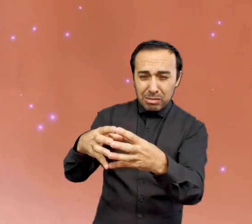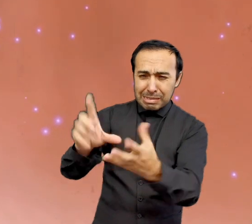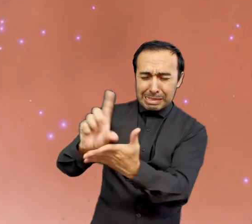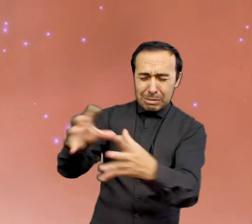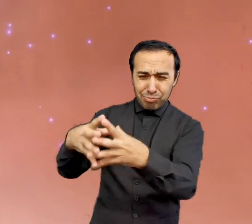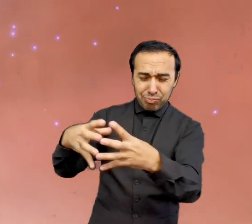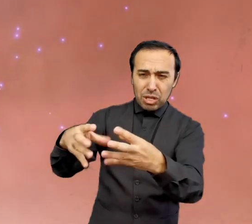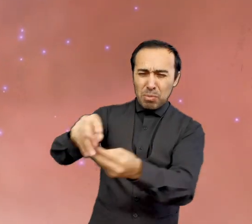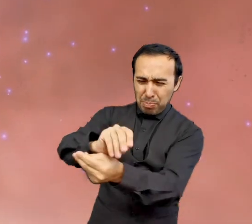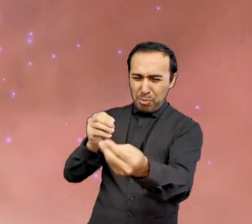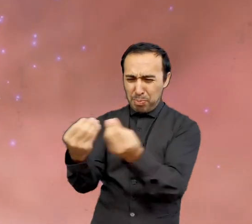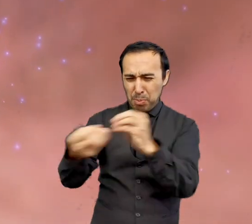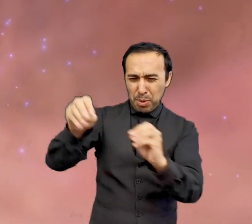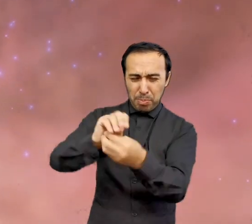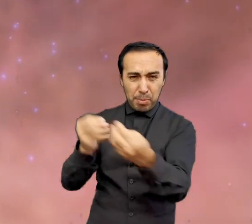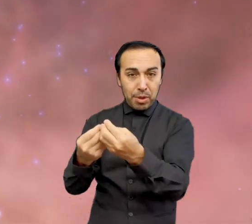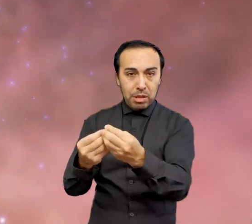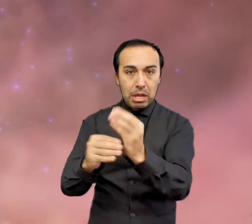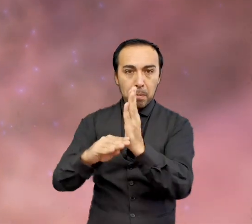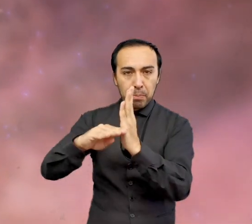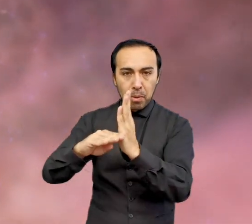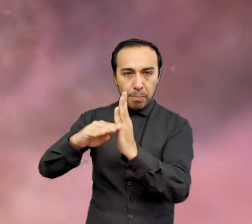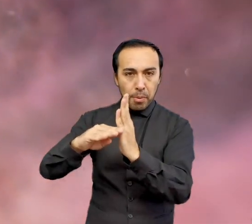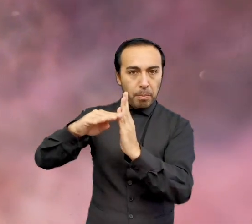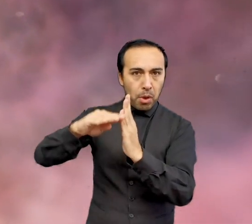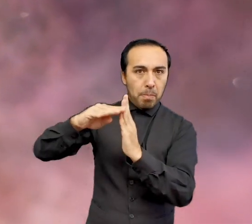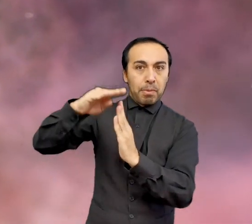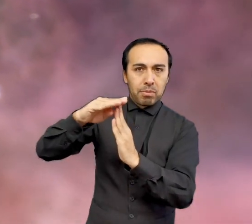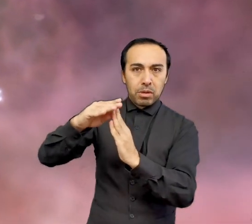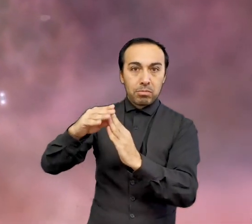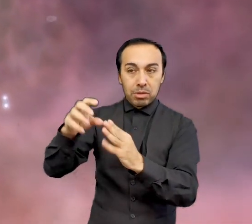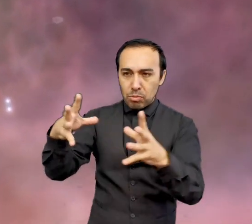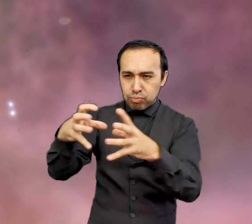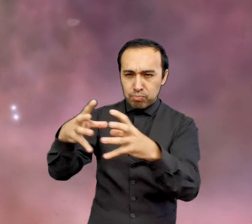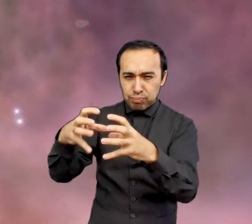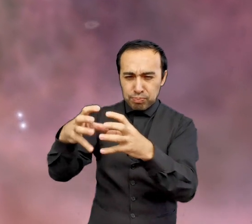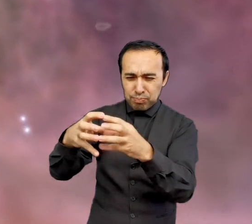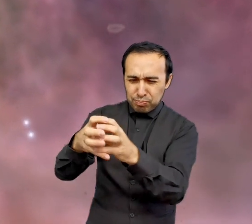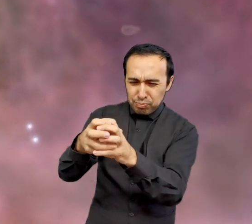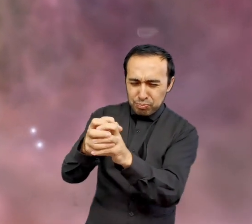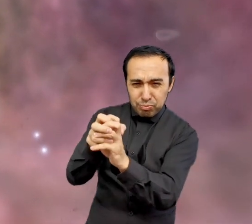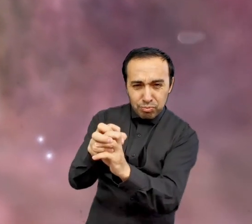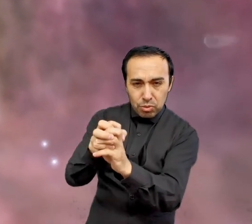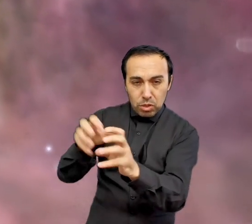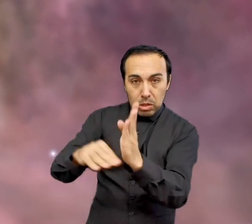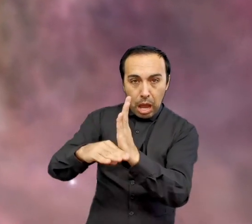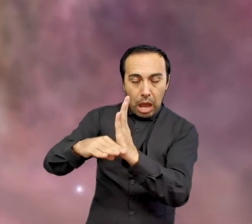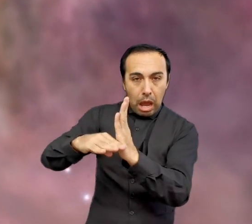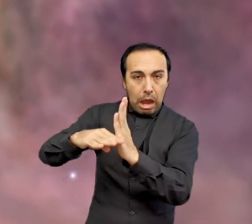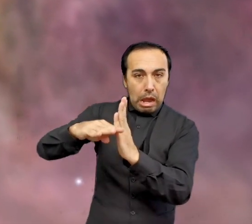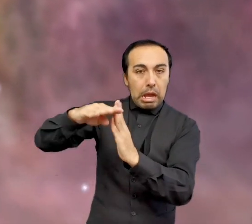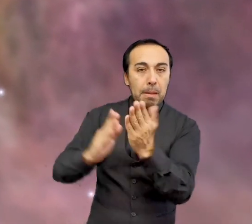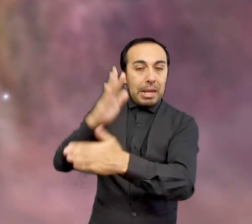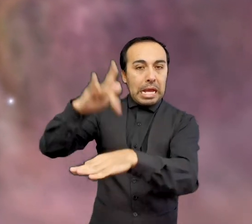la temperatura comenzará a aumentar, ya que cuando la materia se comprime, su densidad aumenta y hace que comience